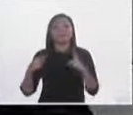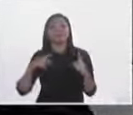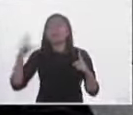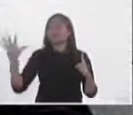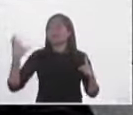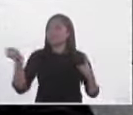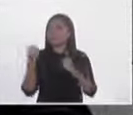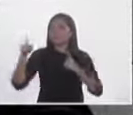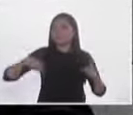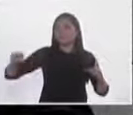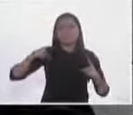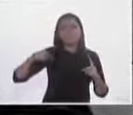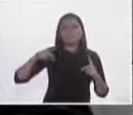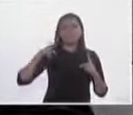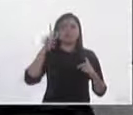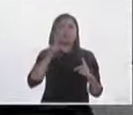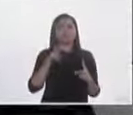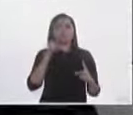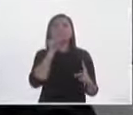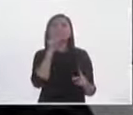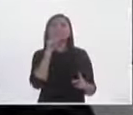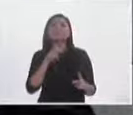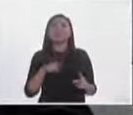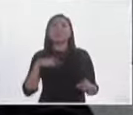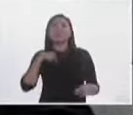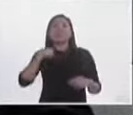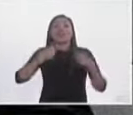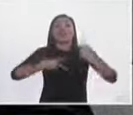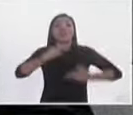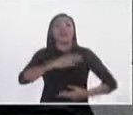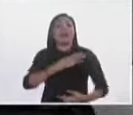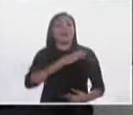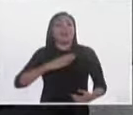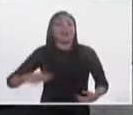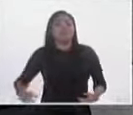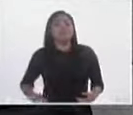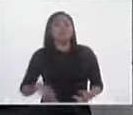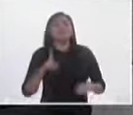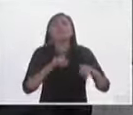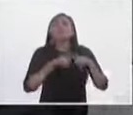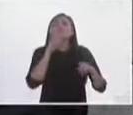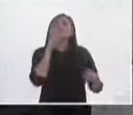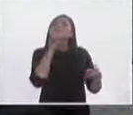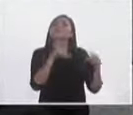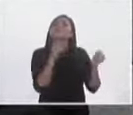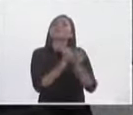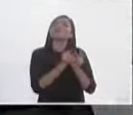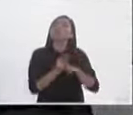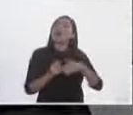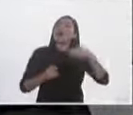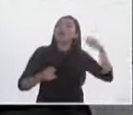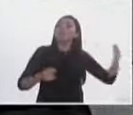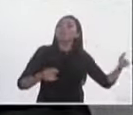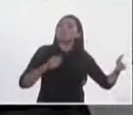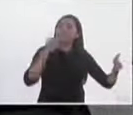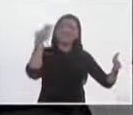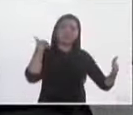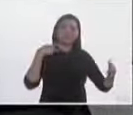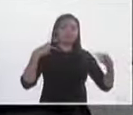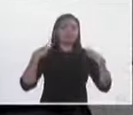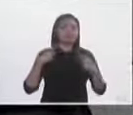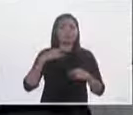políticos, porque estos ciudadanos son políticos desde el momento que buscan ser candidatos y todos somos ciudadanos cuando somos políticos. O sea, ese